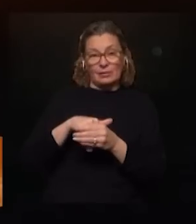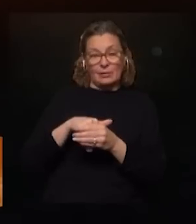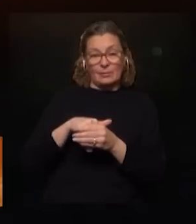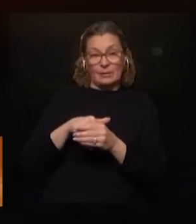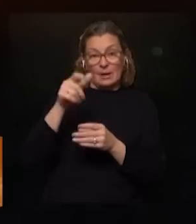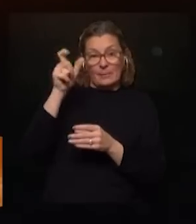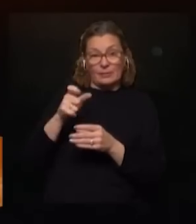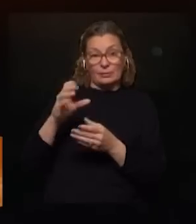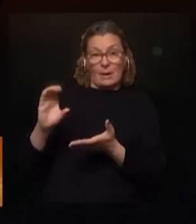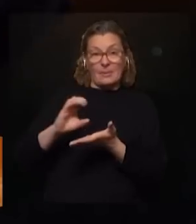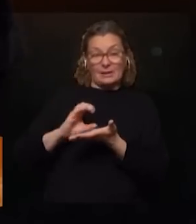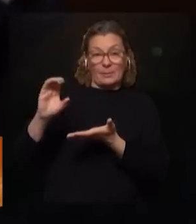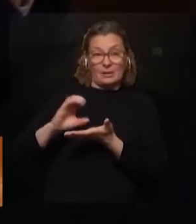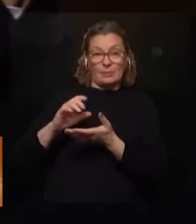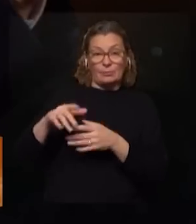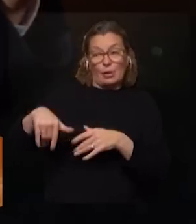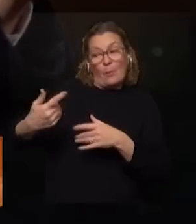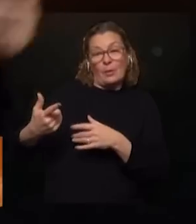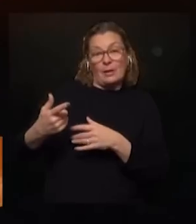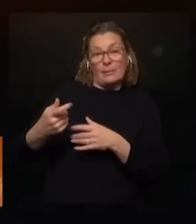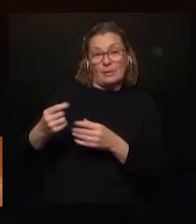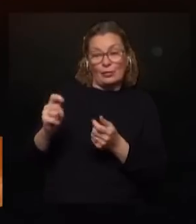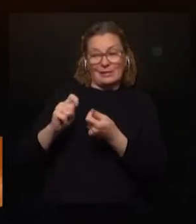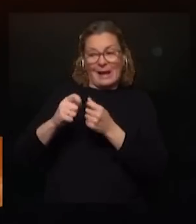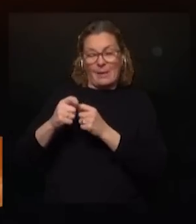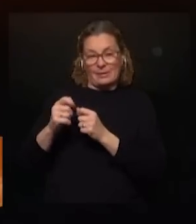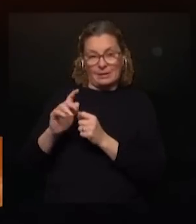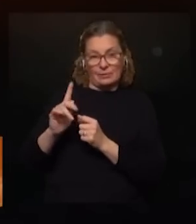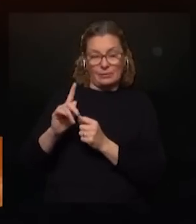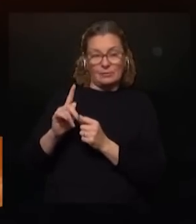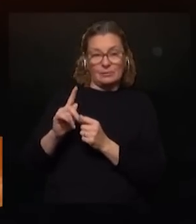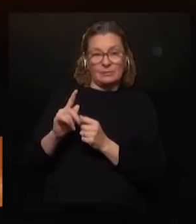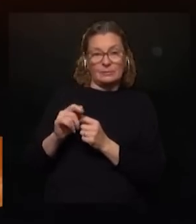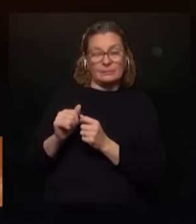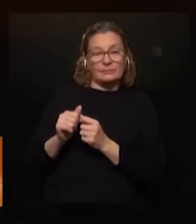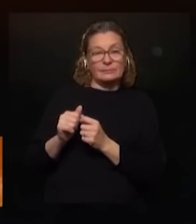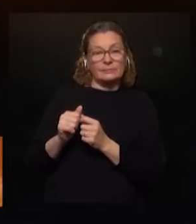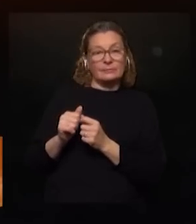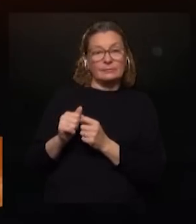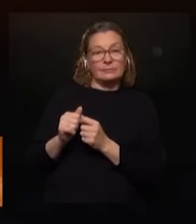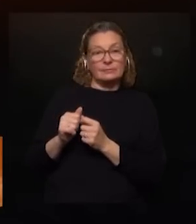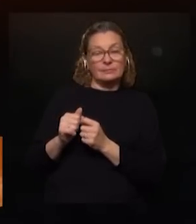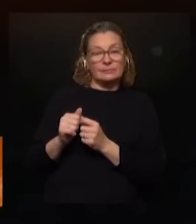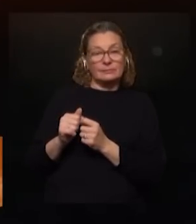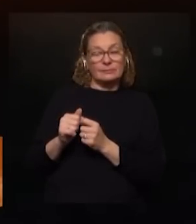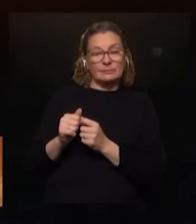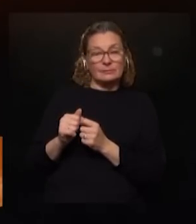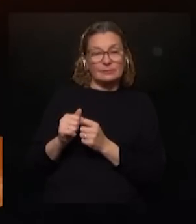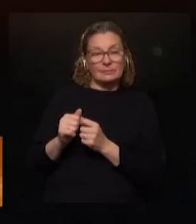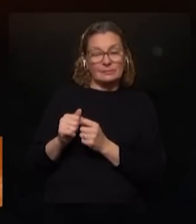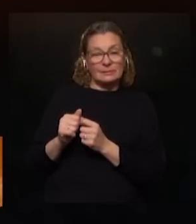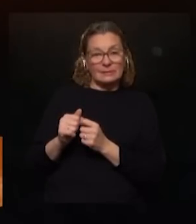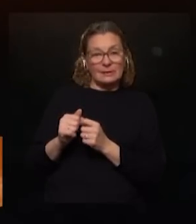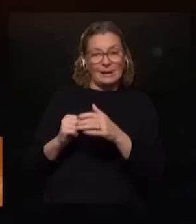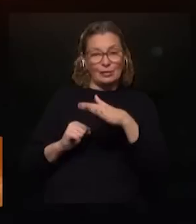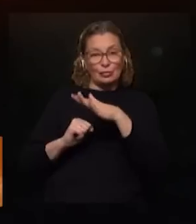la gente no sacara préstamo ahora pues total después me lo reajustan eso por lo menos que anunciaron y este que el